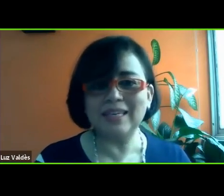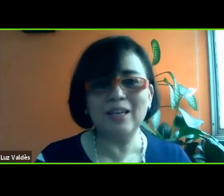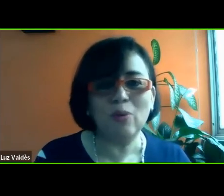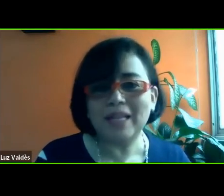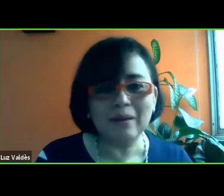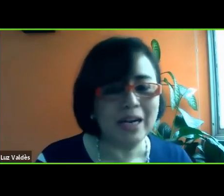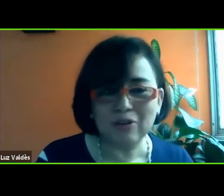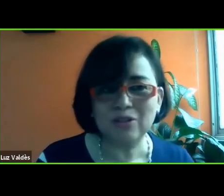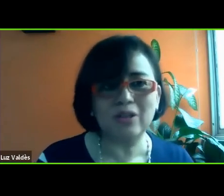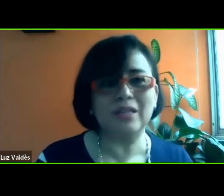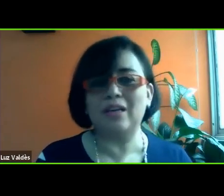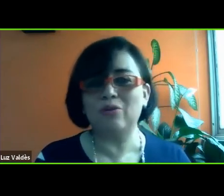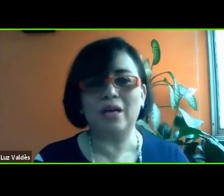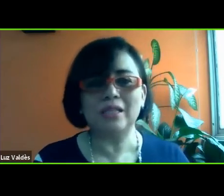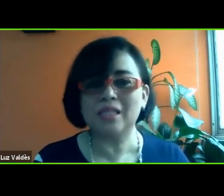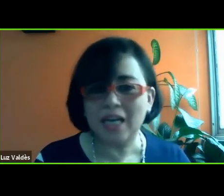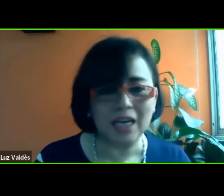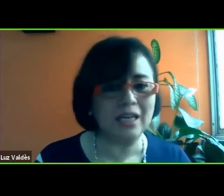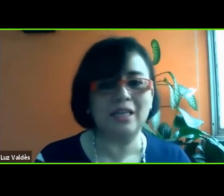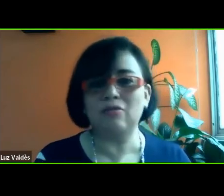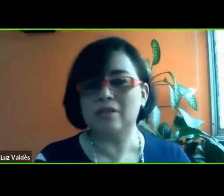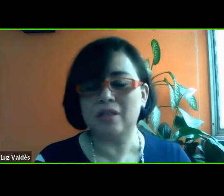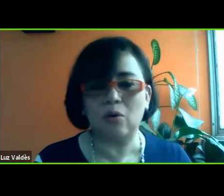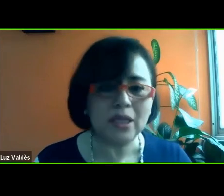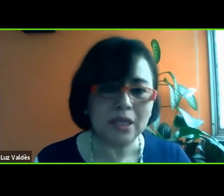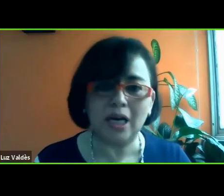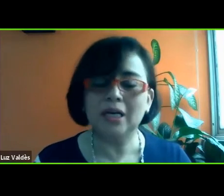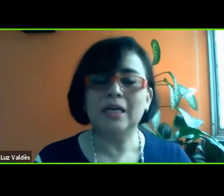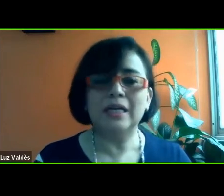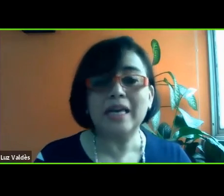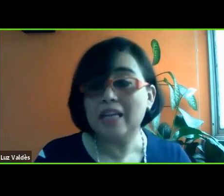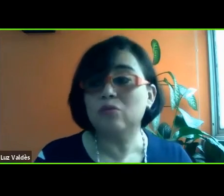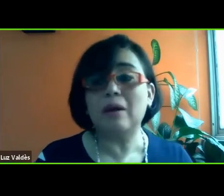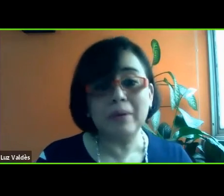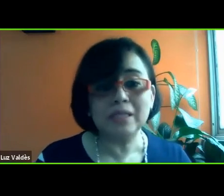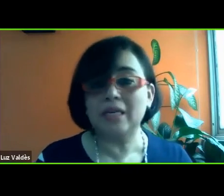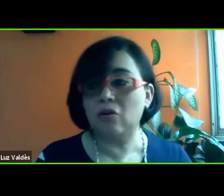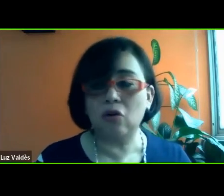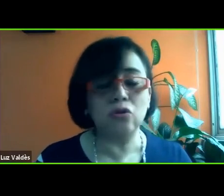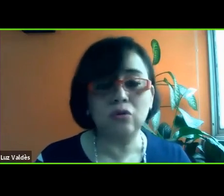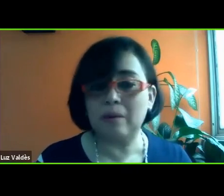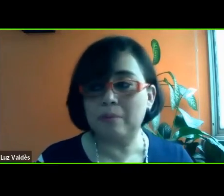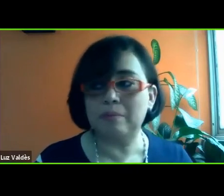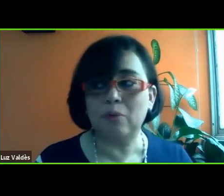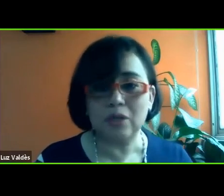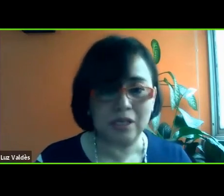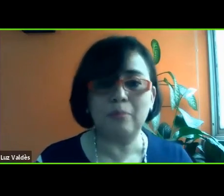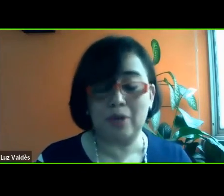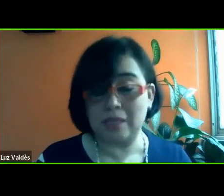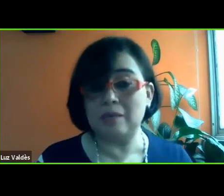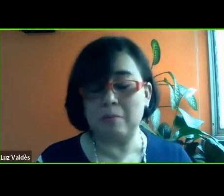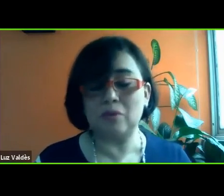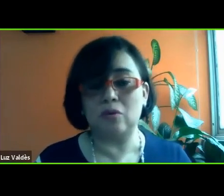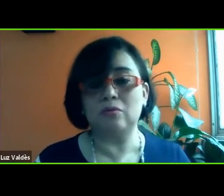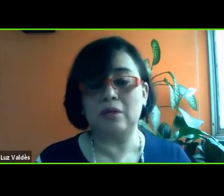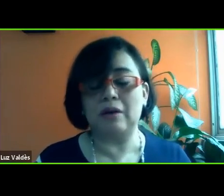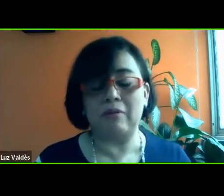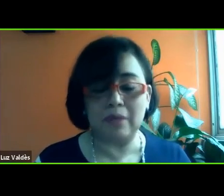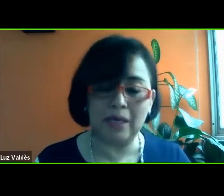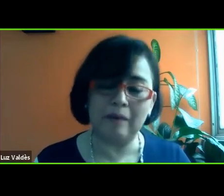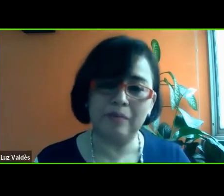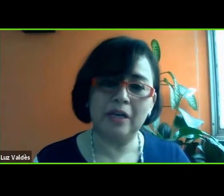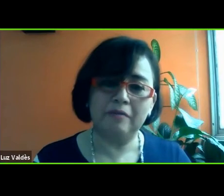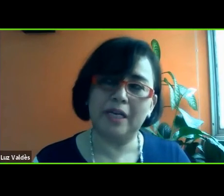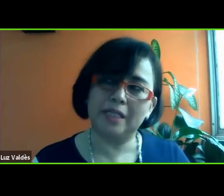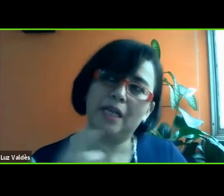es igual de valioso quien ayuda a 100 que quien ayuda a 50, que quien una vez llegó con una bolsa, porque así me pasó con una